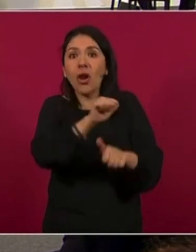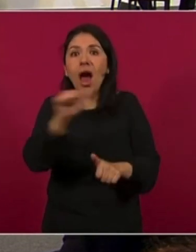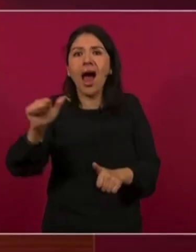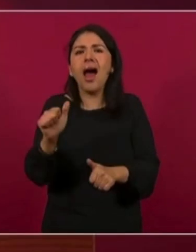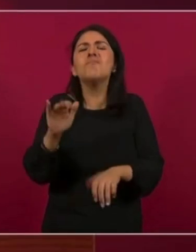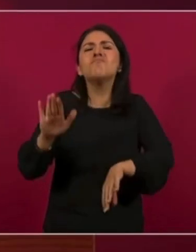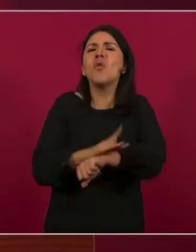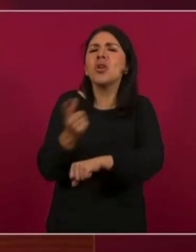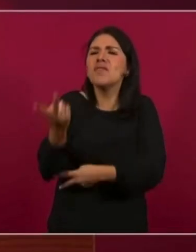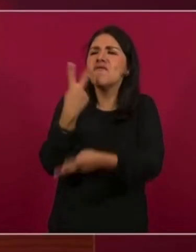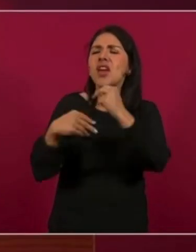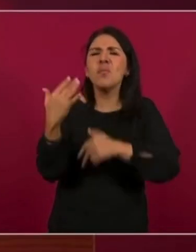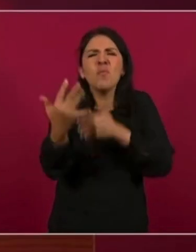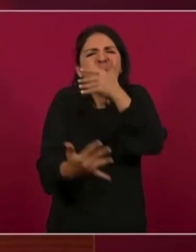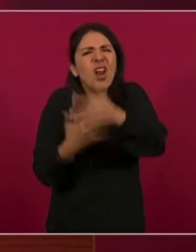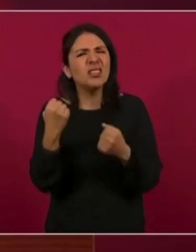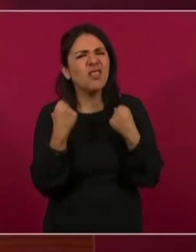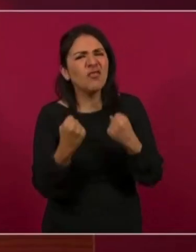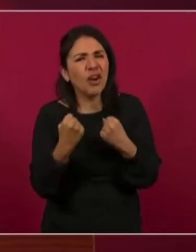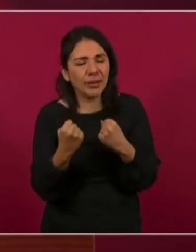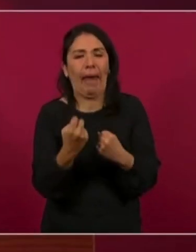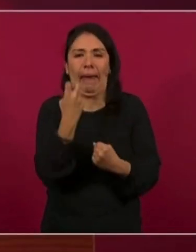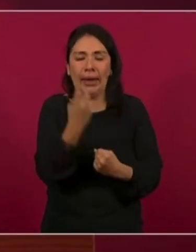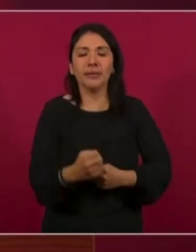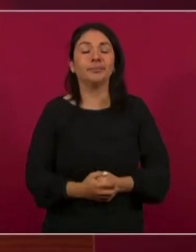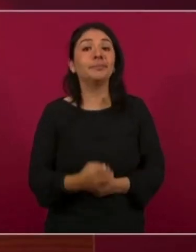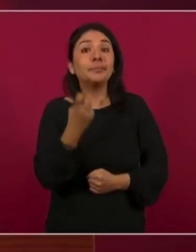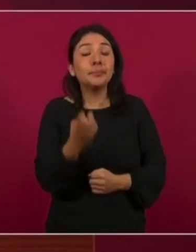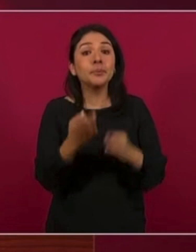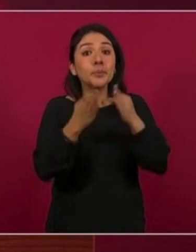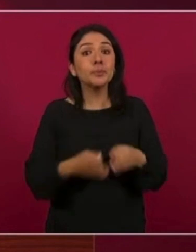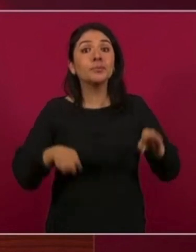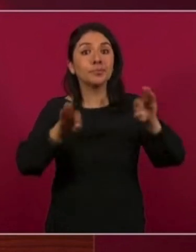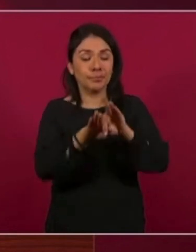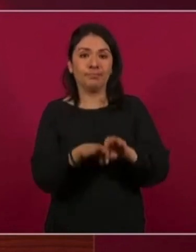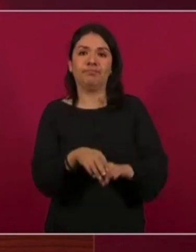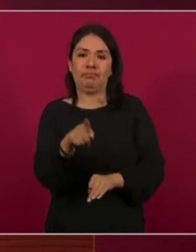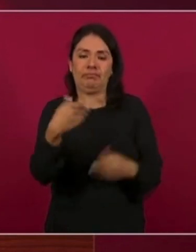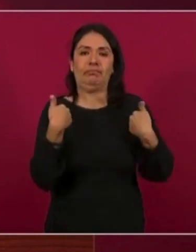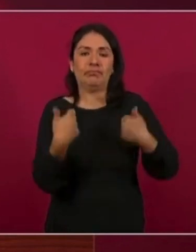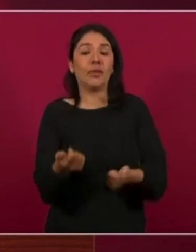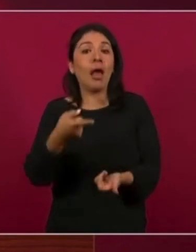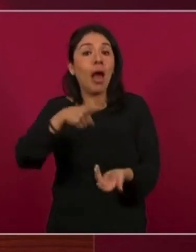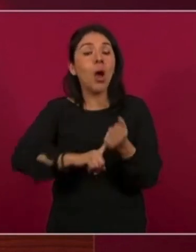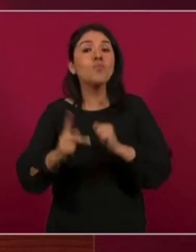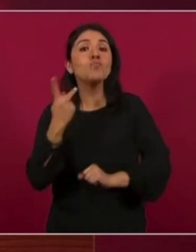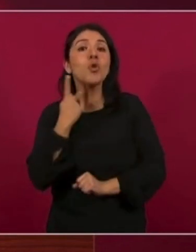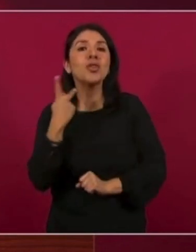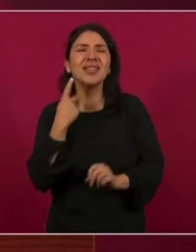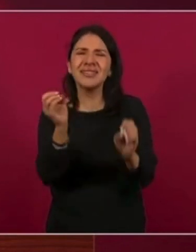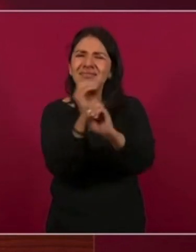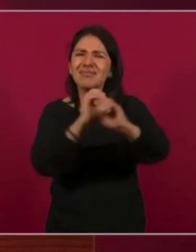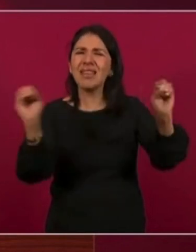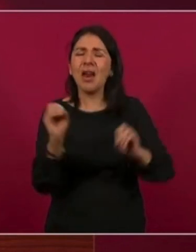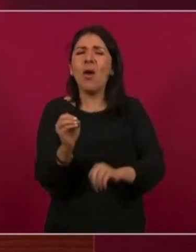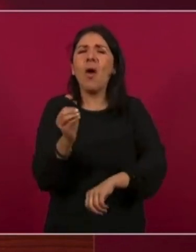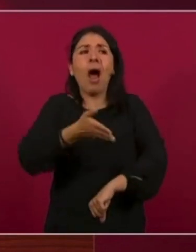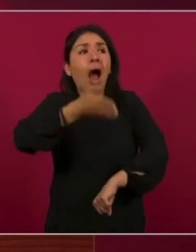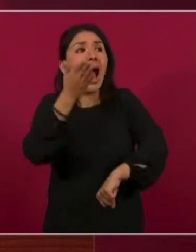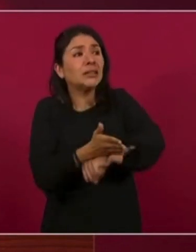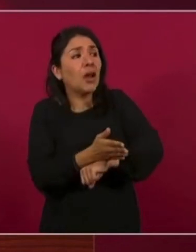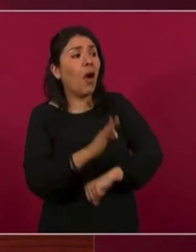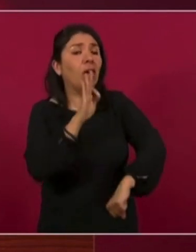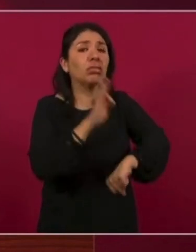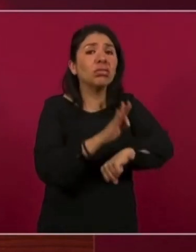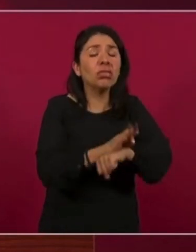la violencia. Es importante subrayar la política de cero impunidad y cero